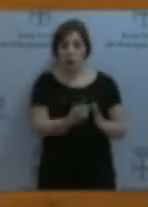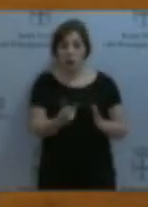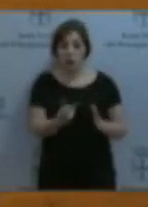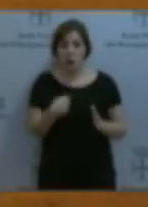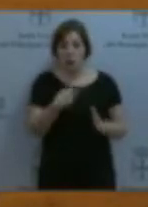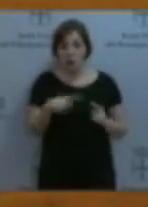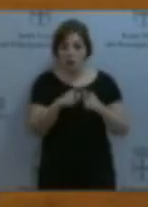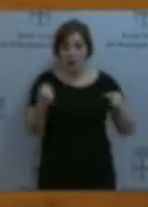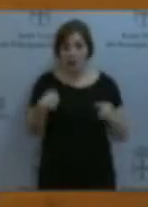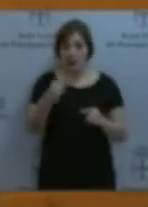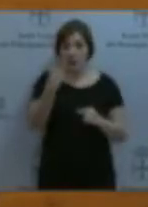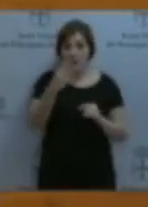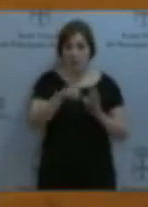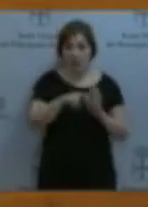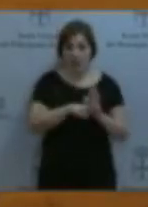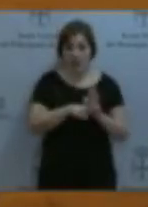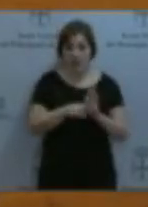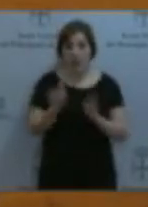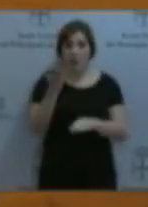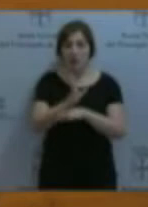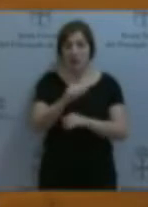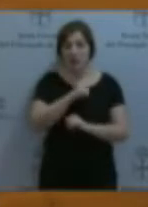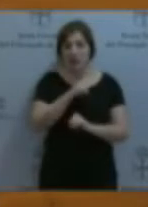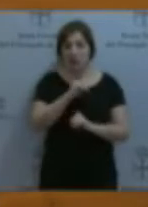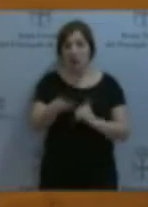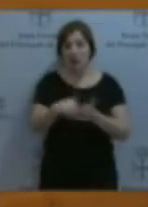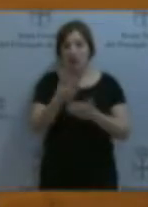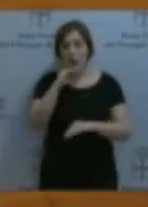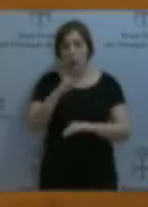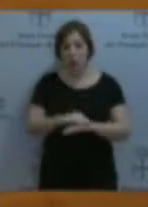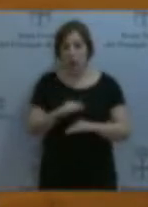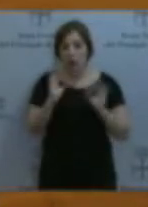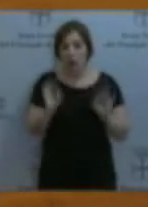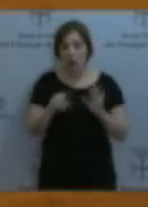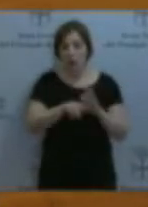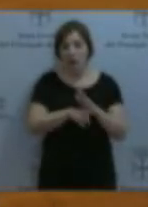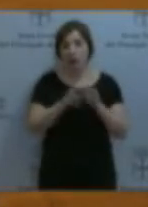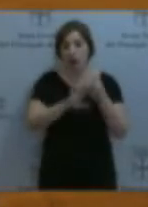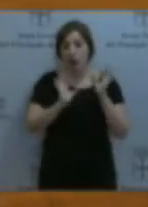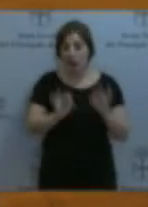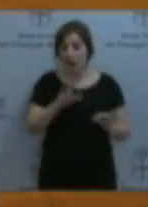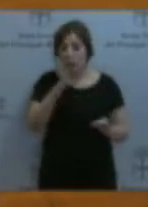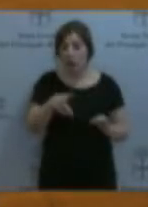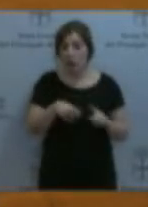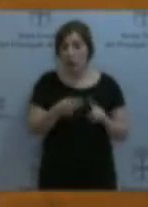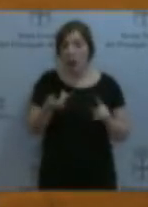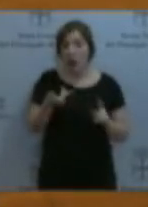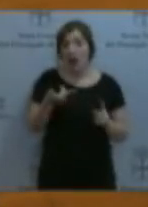presentado ya tres medidas que estamos esperando a que se cumplan ya con medidas concretas para la propia erradicación.